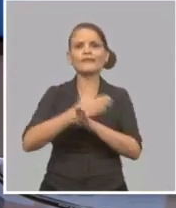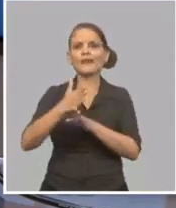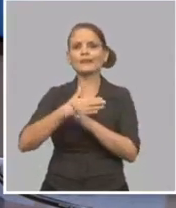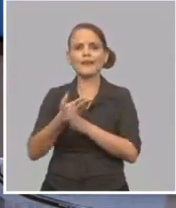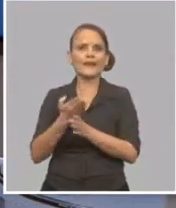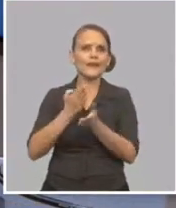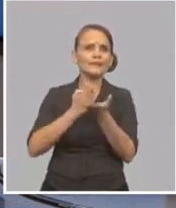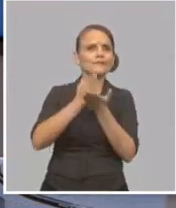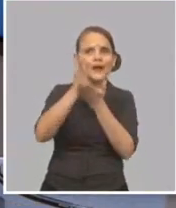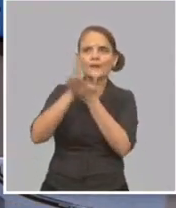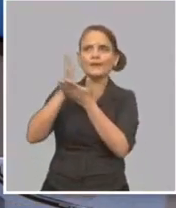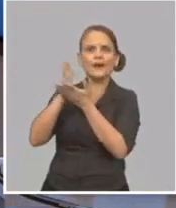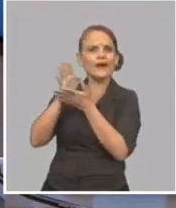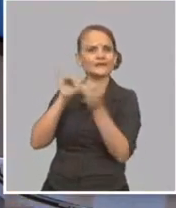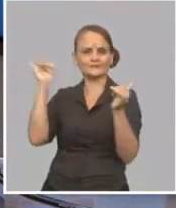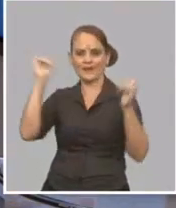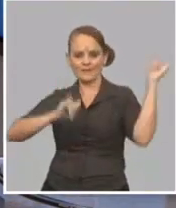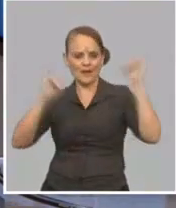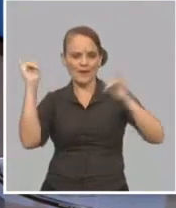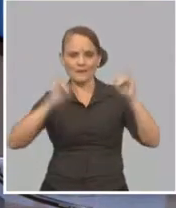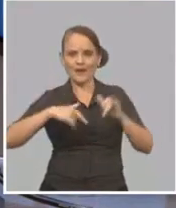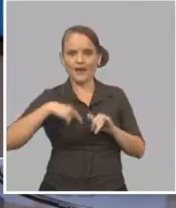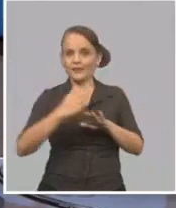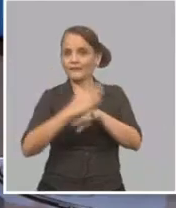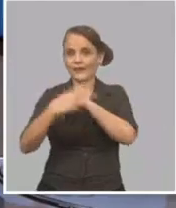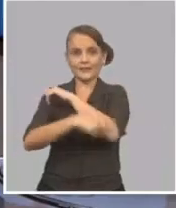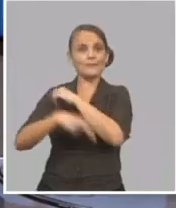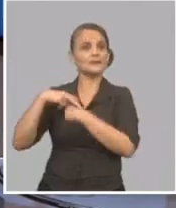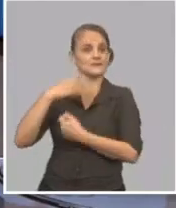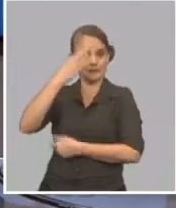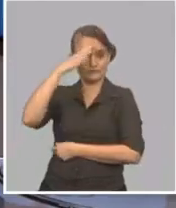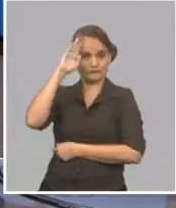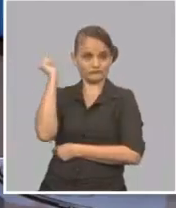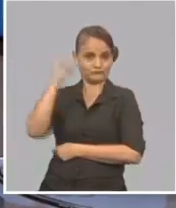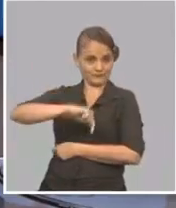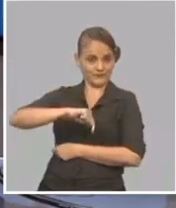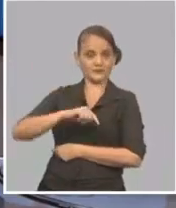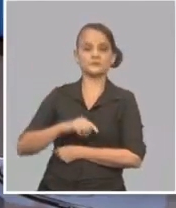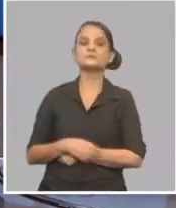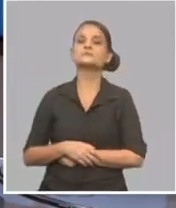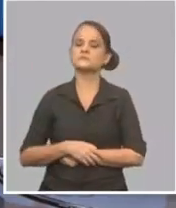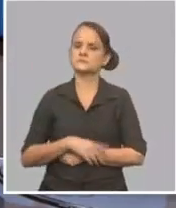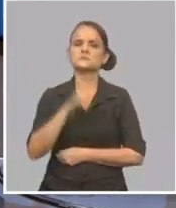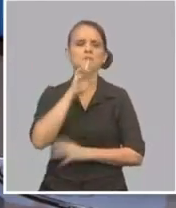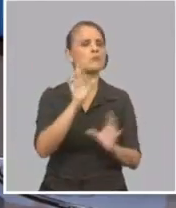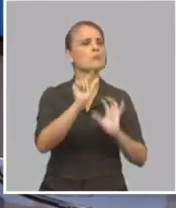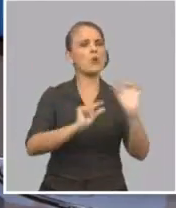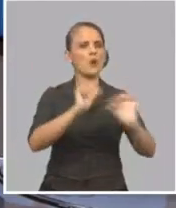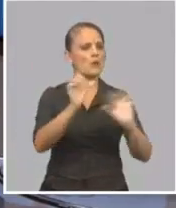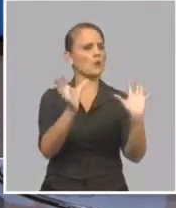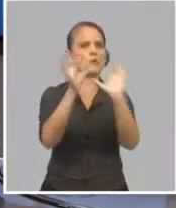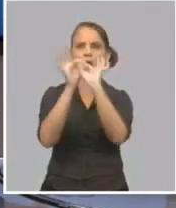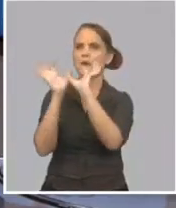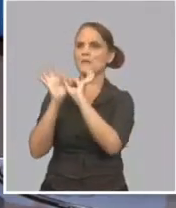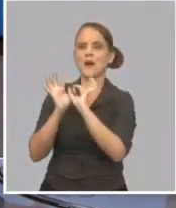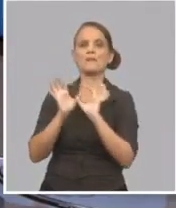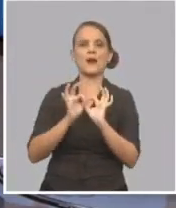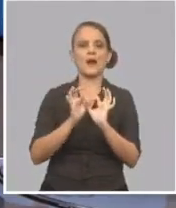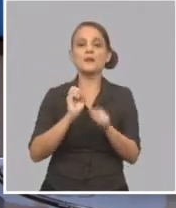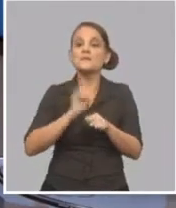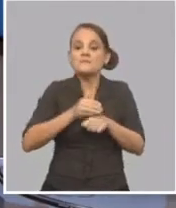o reanudar los flujos con las líneas aéreas y a partir de ahí comenzar la operación